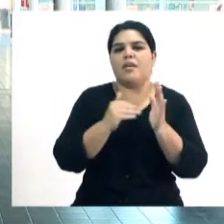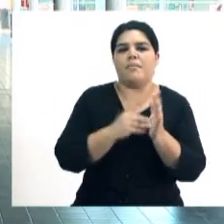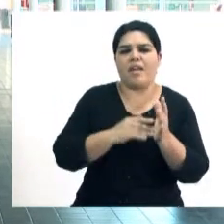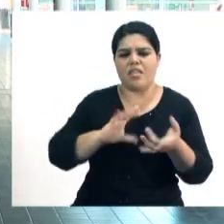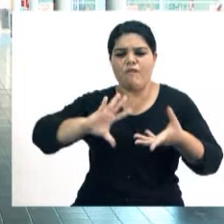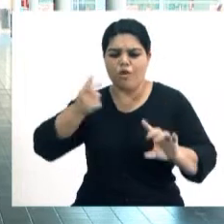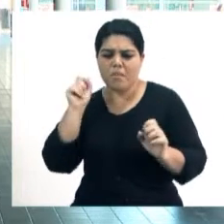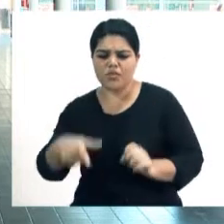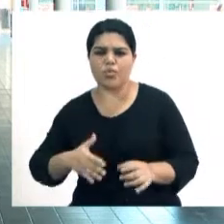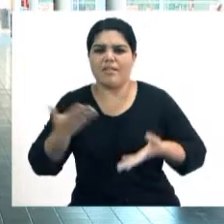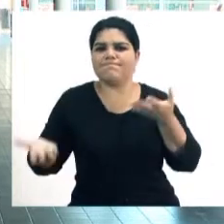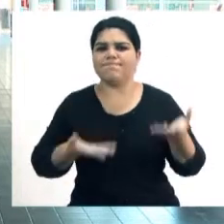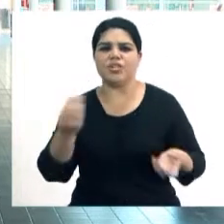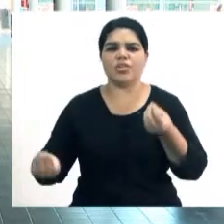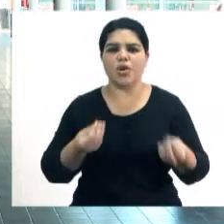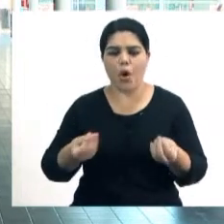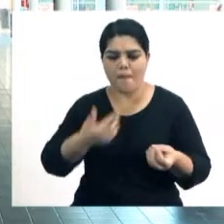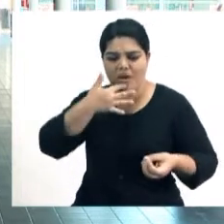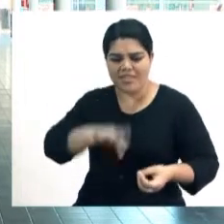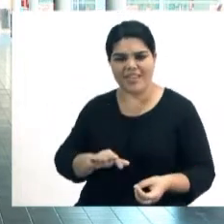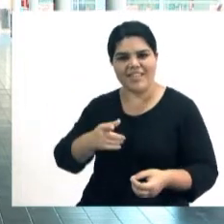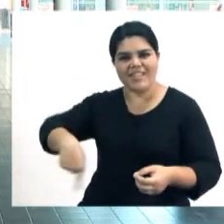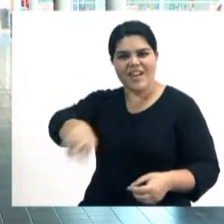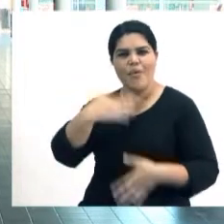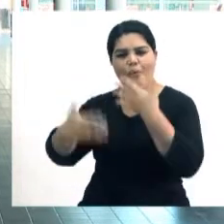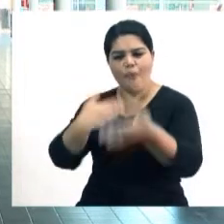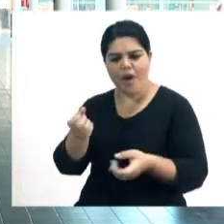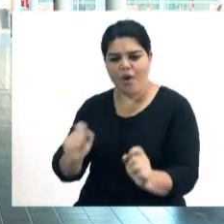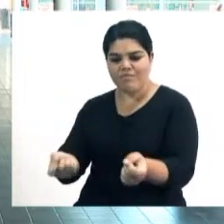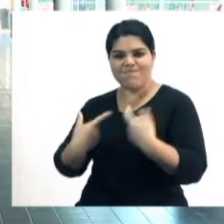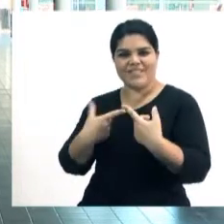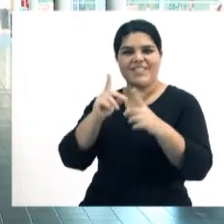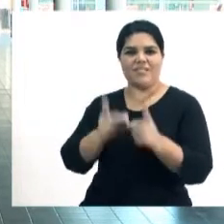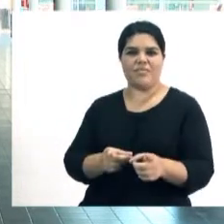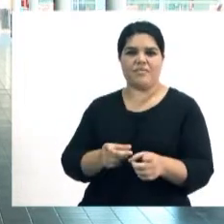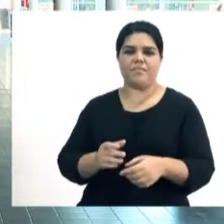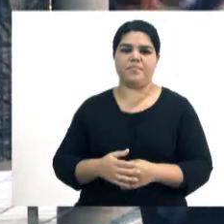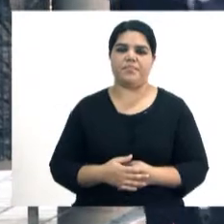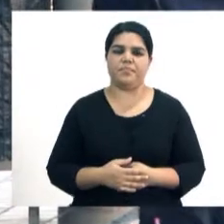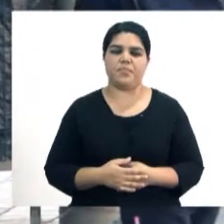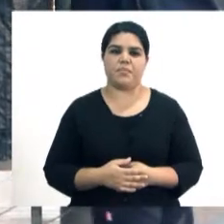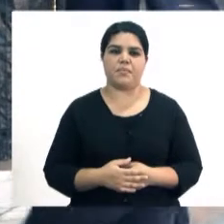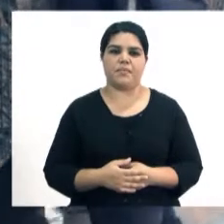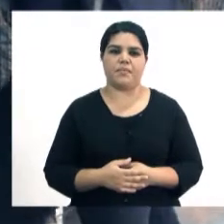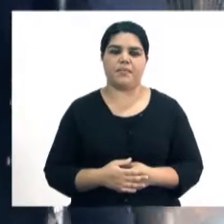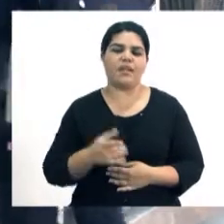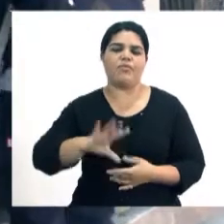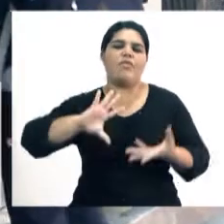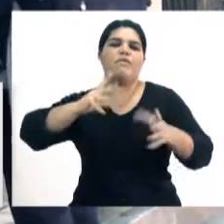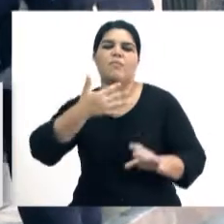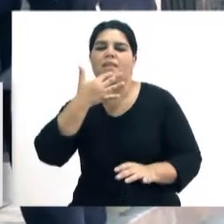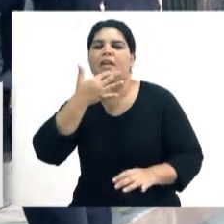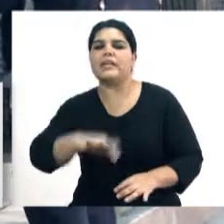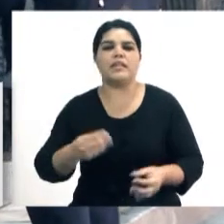de poder expresarse de él, de poder él mismo entender en el diálogo lúdico un potencial comunicativo. En realidad es